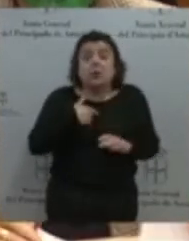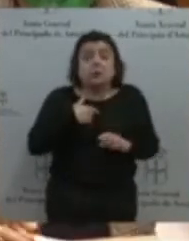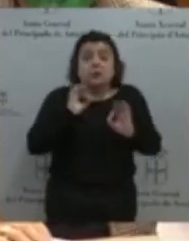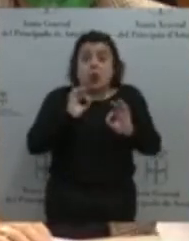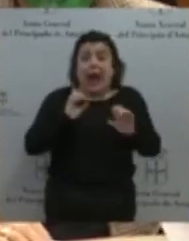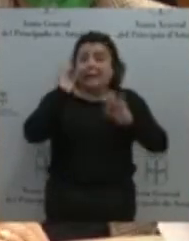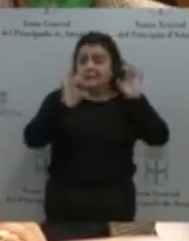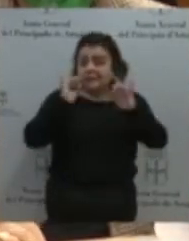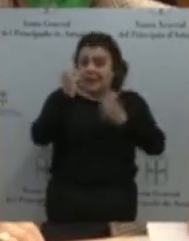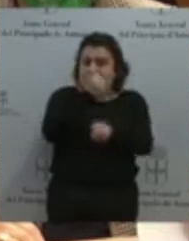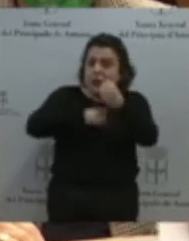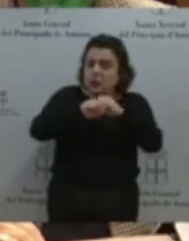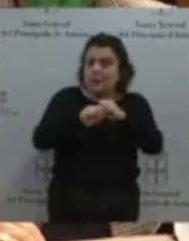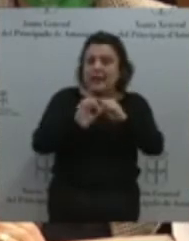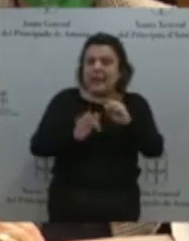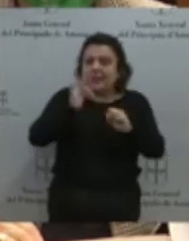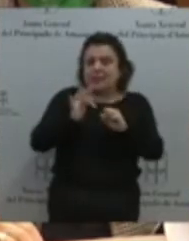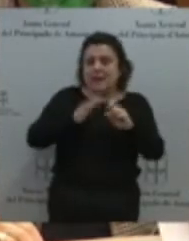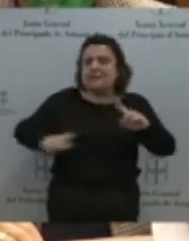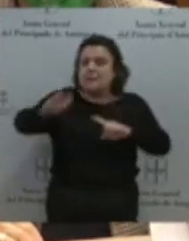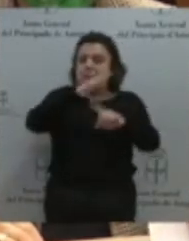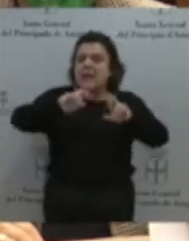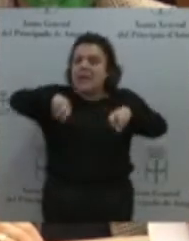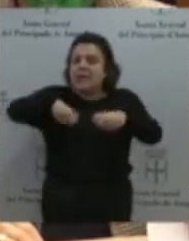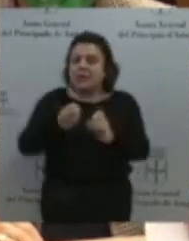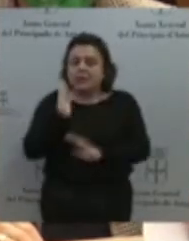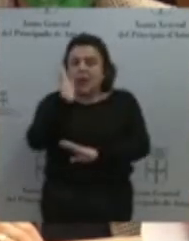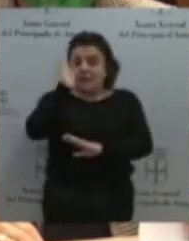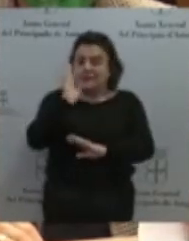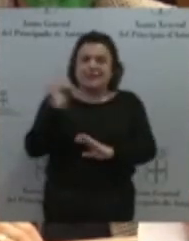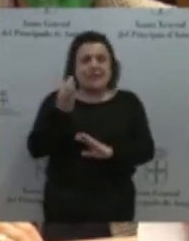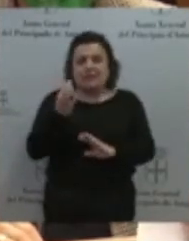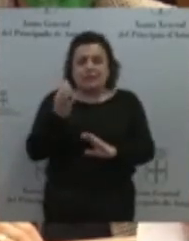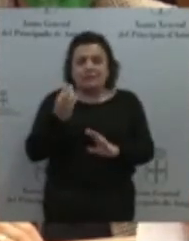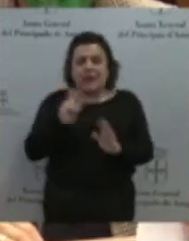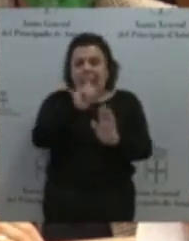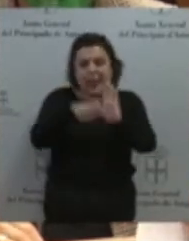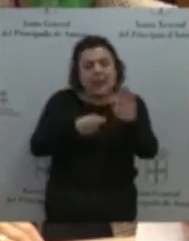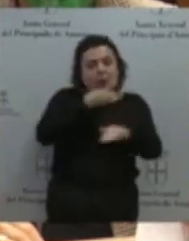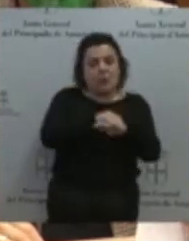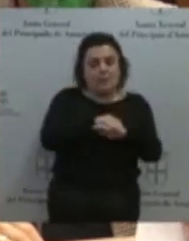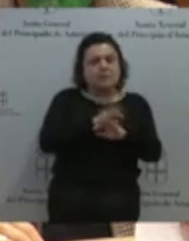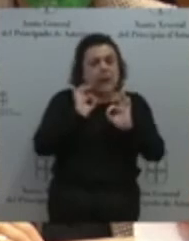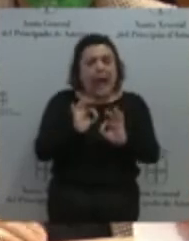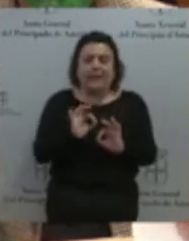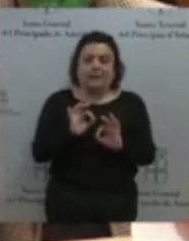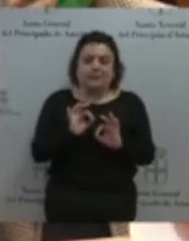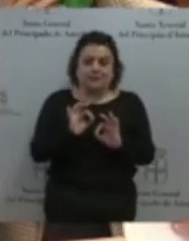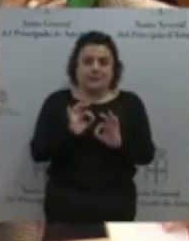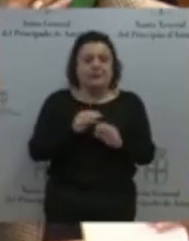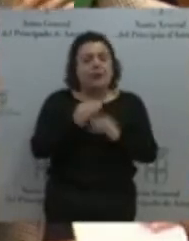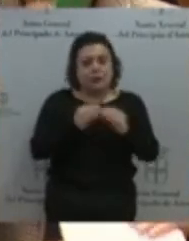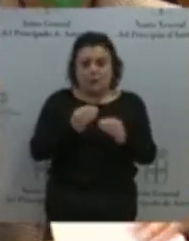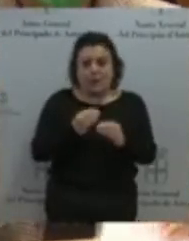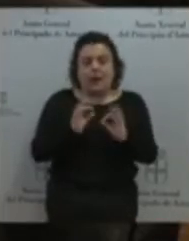asumible y respetar la legalidad, en ese punto estamos. A veces vemos, evidentemente, que proyectos de antemano, aunque se generan una